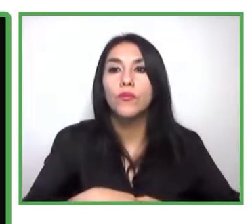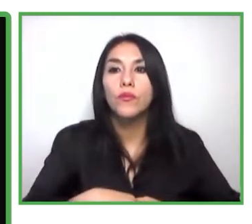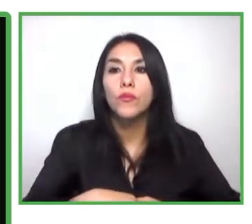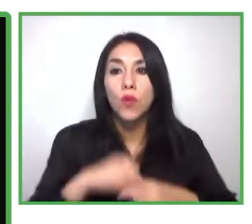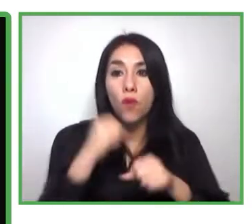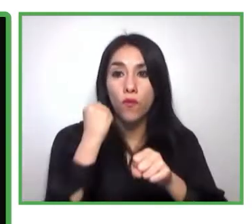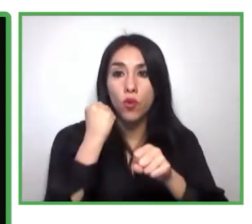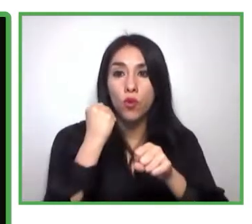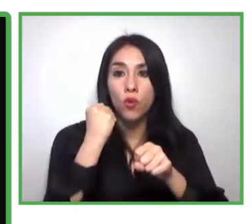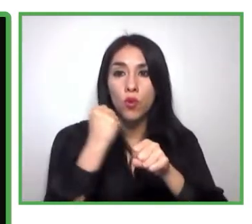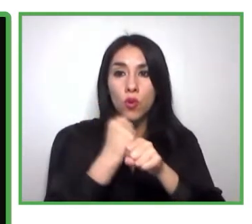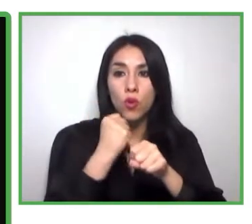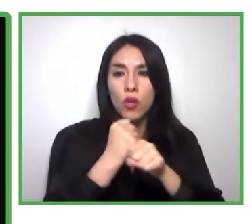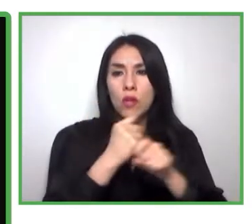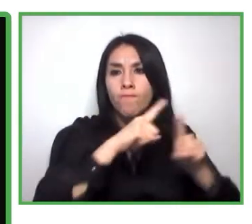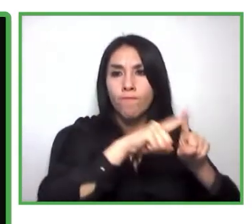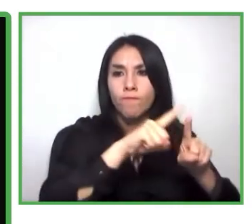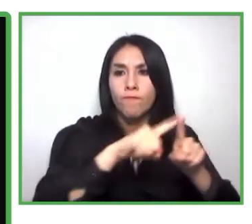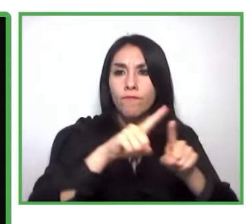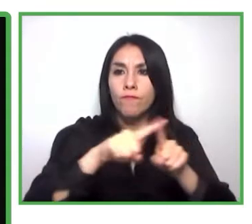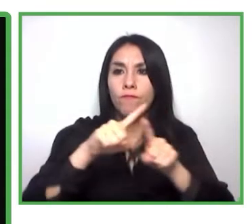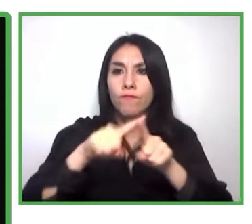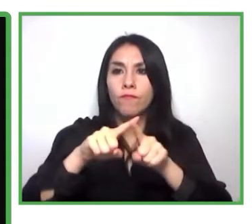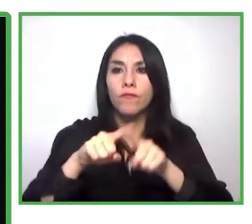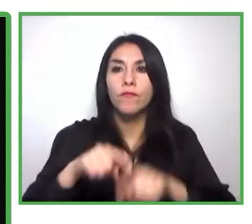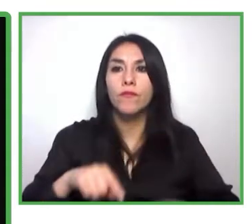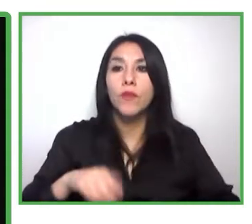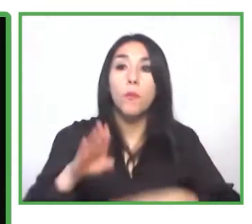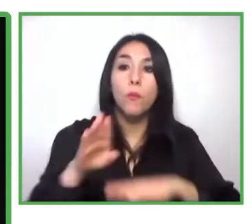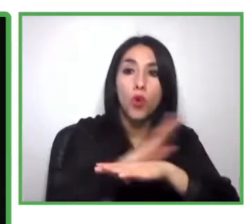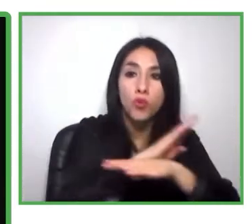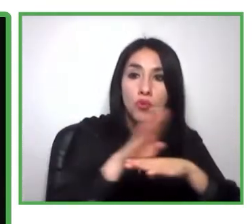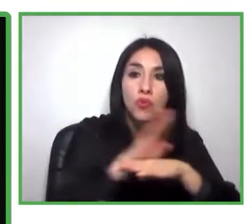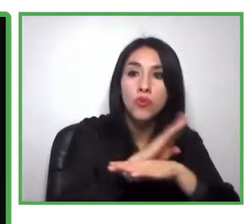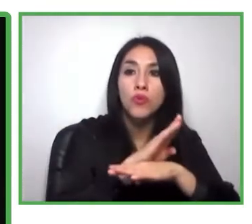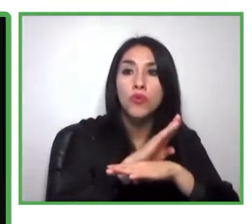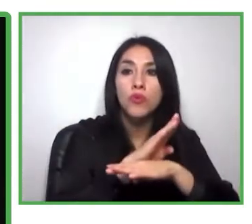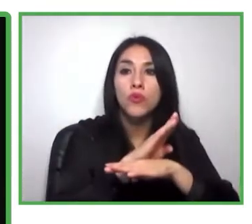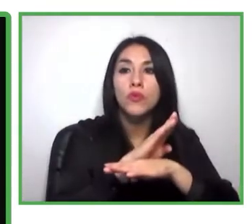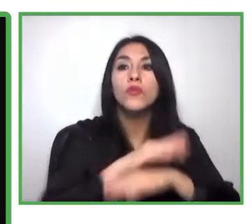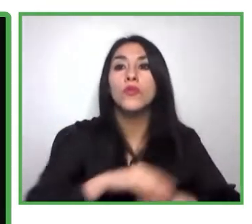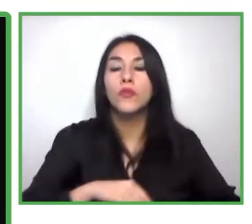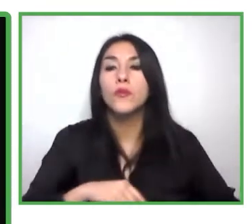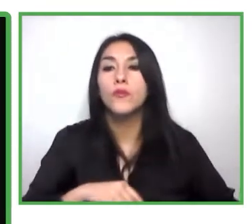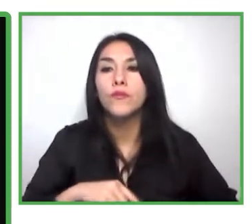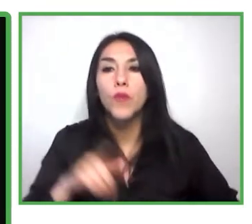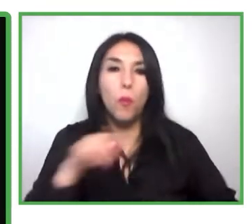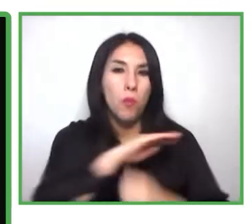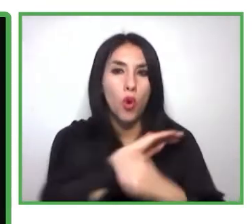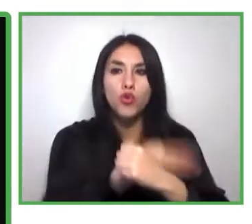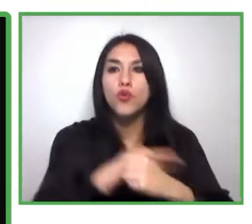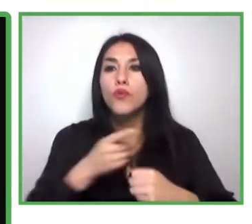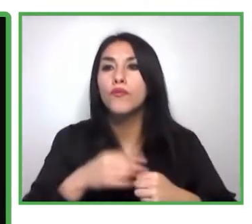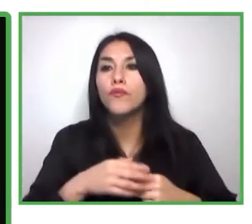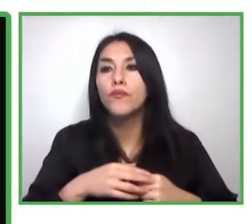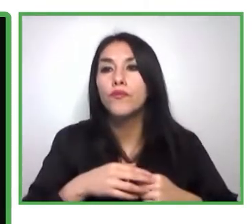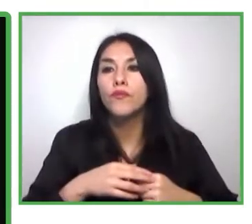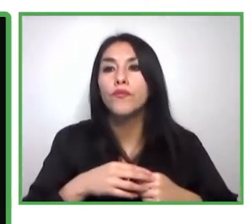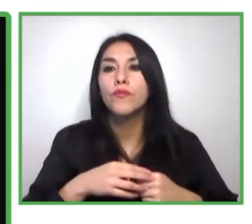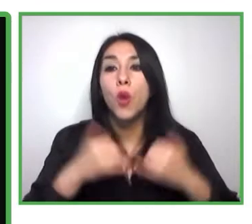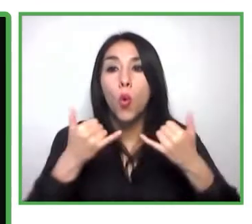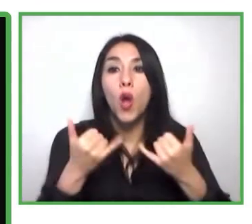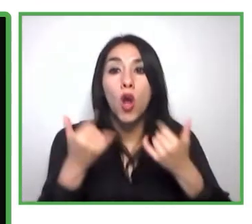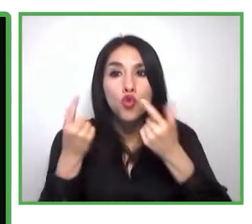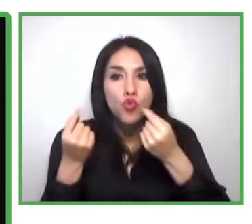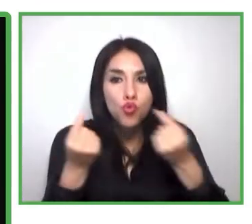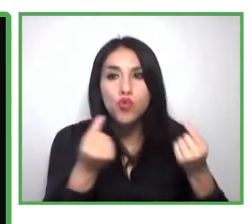industrias, y aprender sobre todo de sus experiencias al momento de poder llevar soluciones que no solamente tienen que ver con acceso a talento.